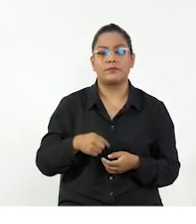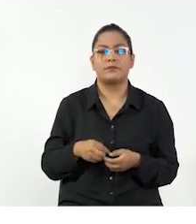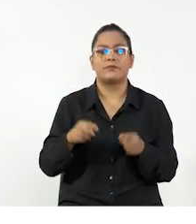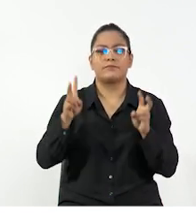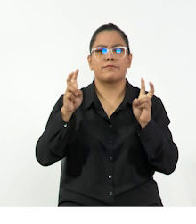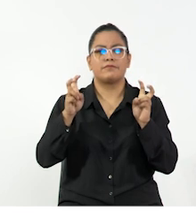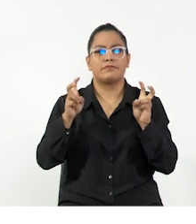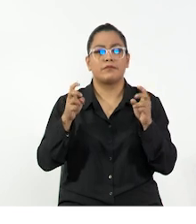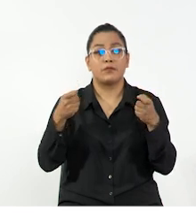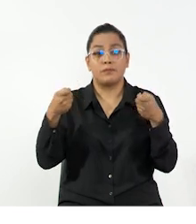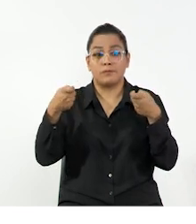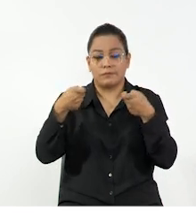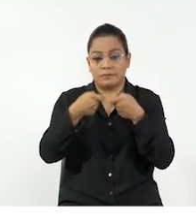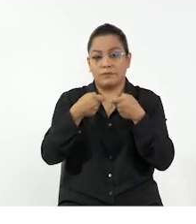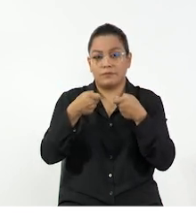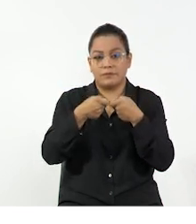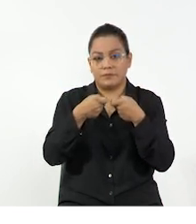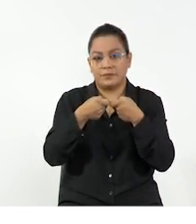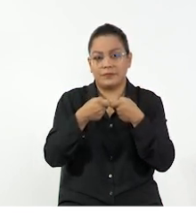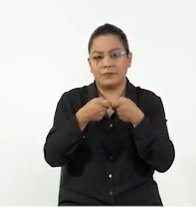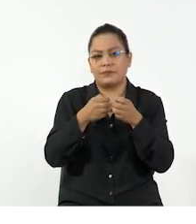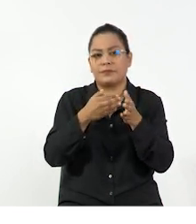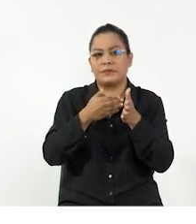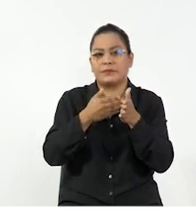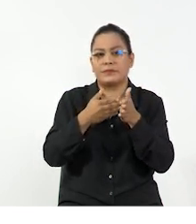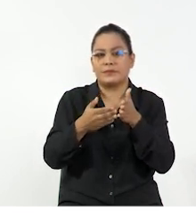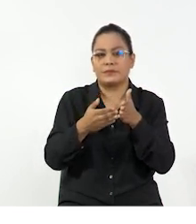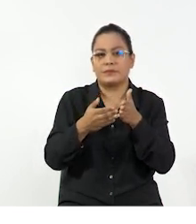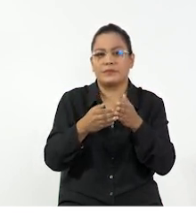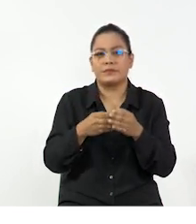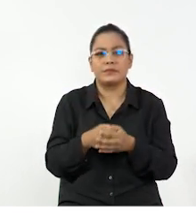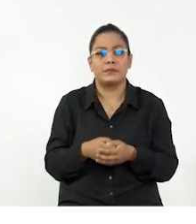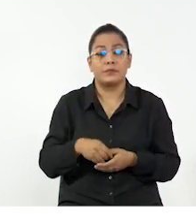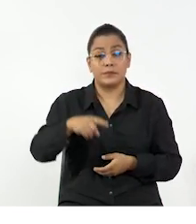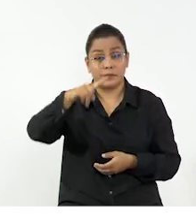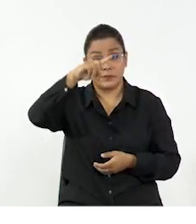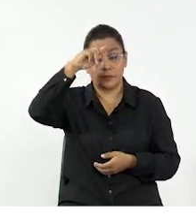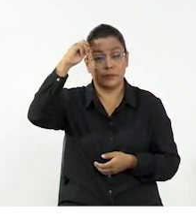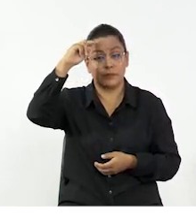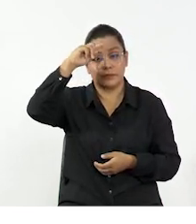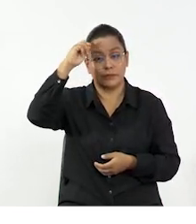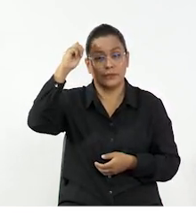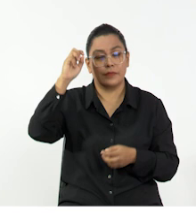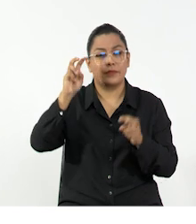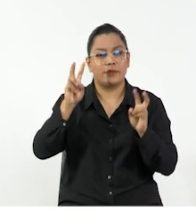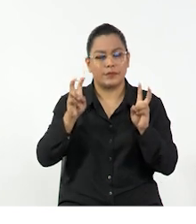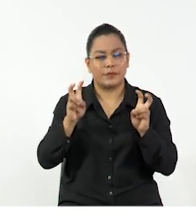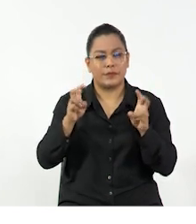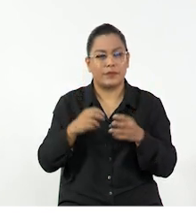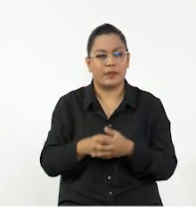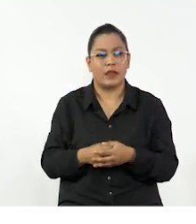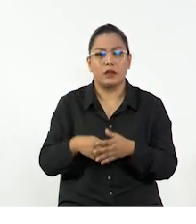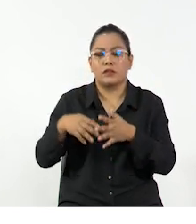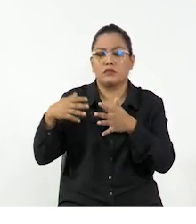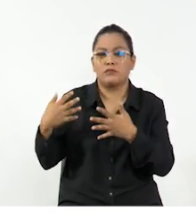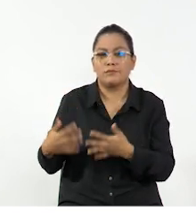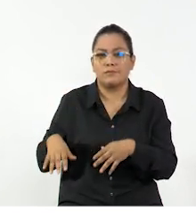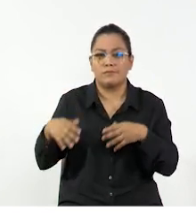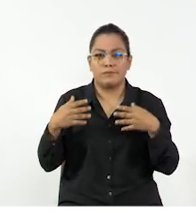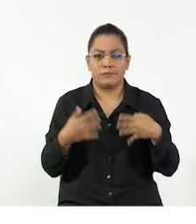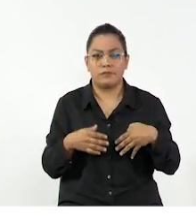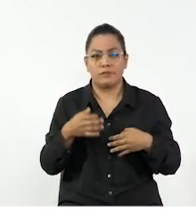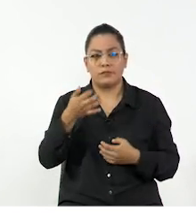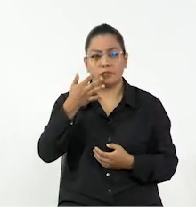Ahora bien, hablemos un poco sobre energía y para empezar hablaremos sobre lo que es trabajo. Una